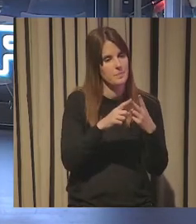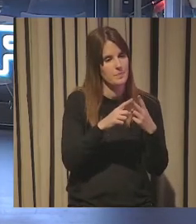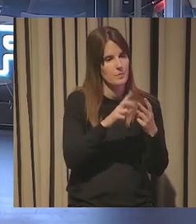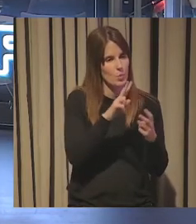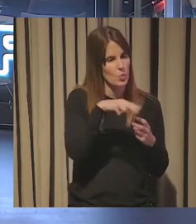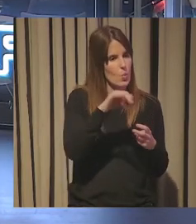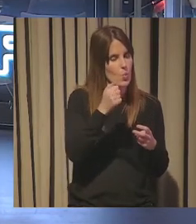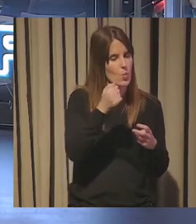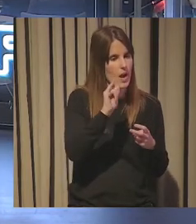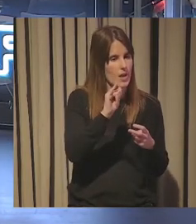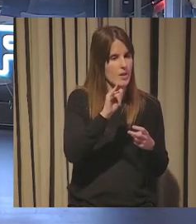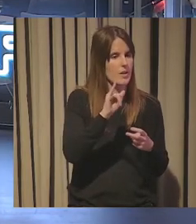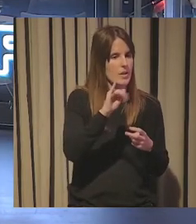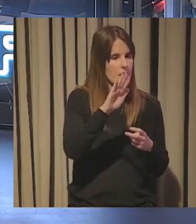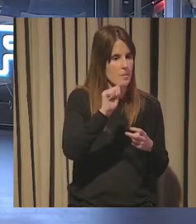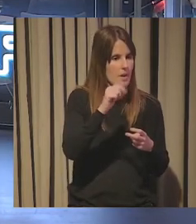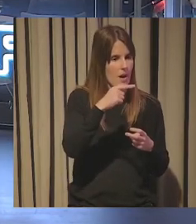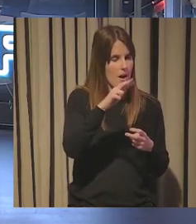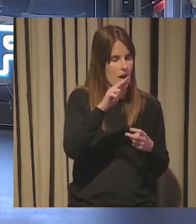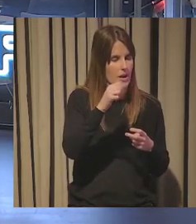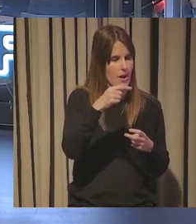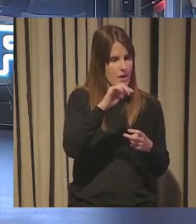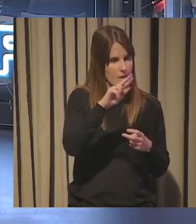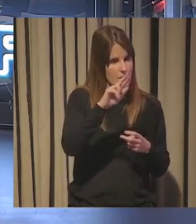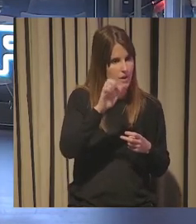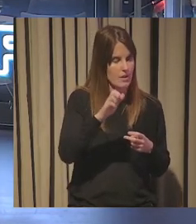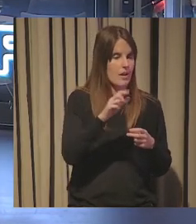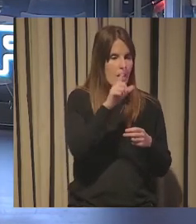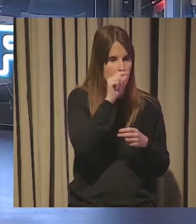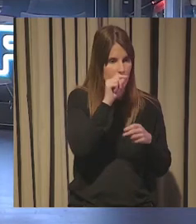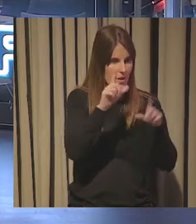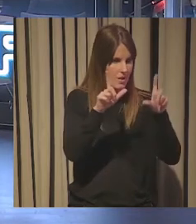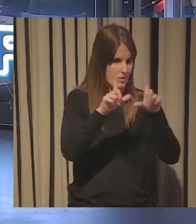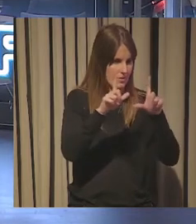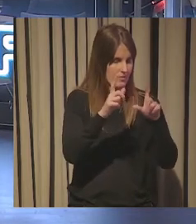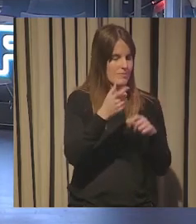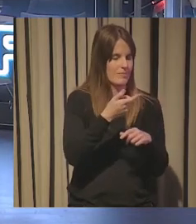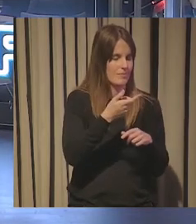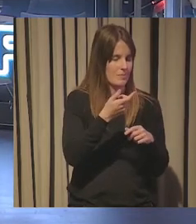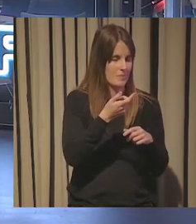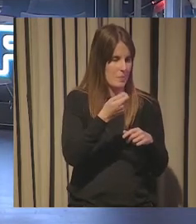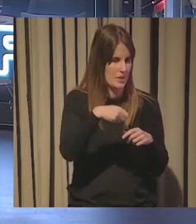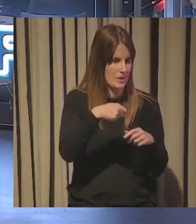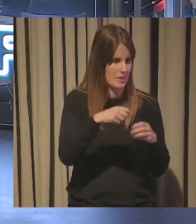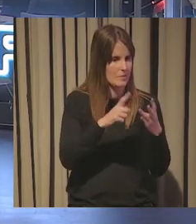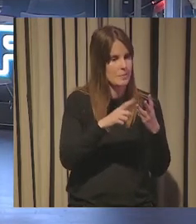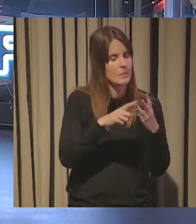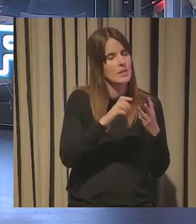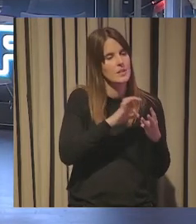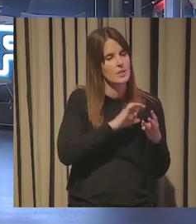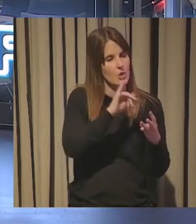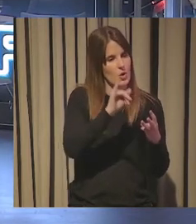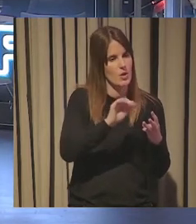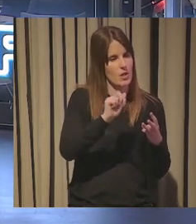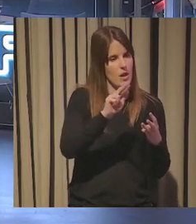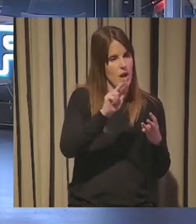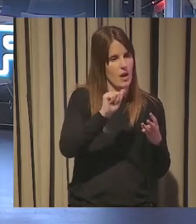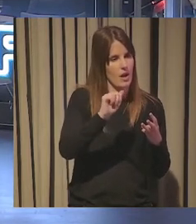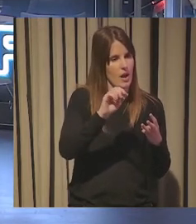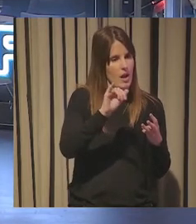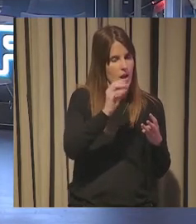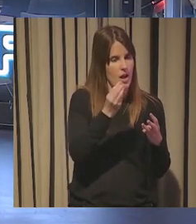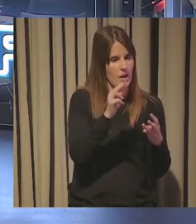Unai Parraguirre, director de ITB, Unai, un placer tenerte aquí. Igualmente. También tenemos a Miguel Zorraquino, consultor estratégico de